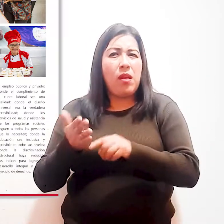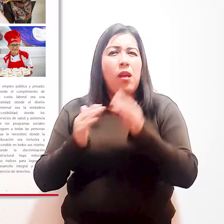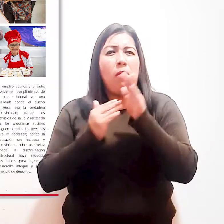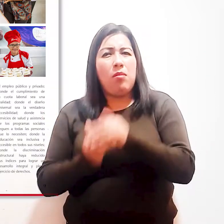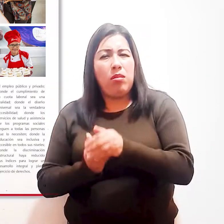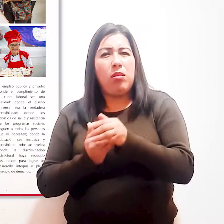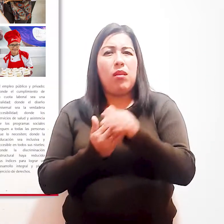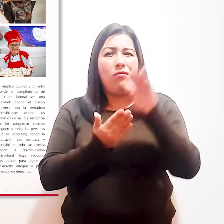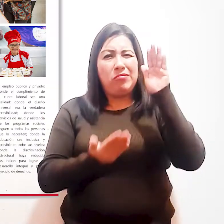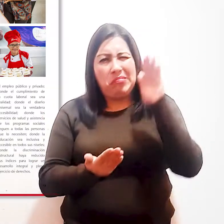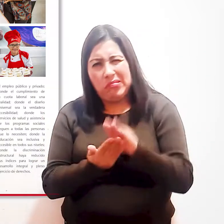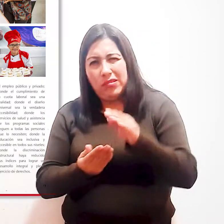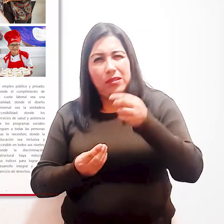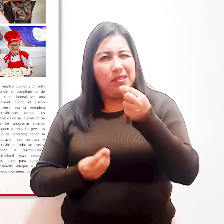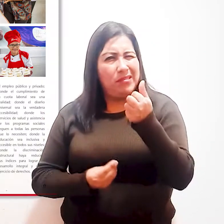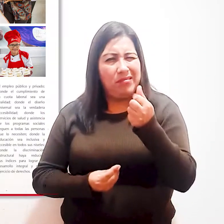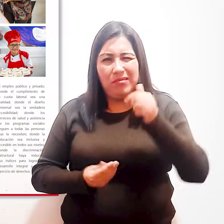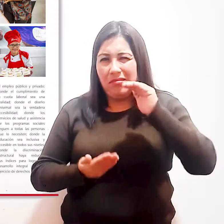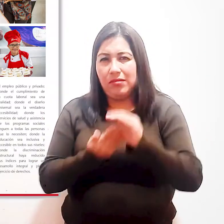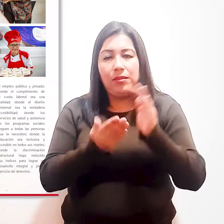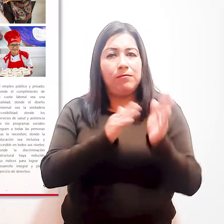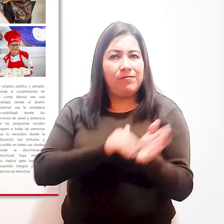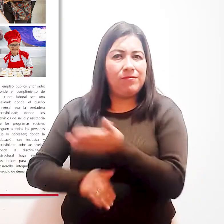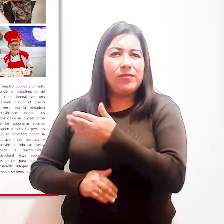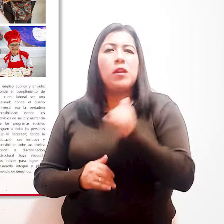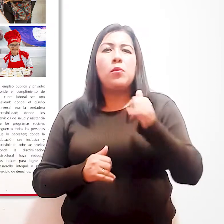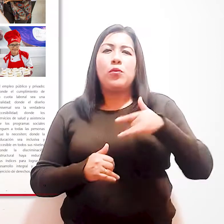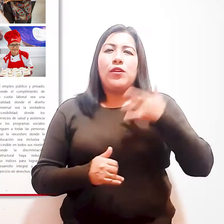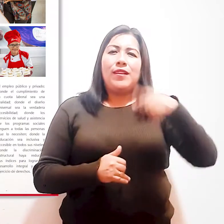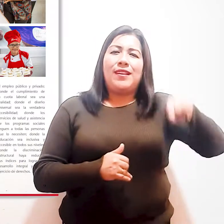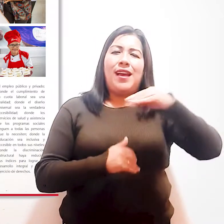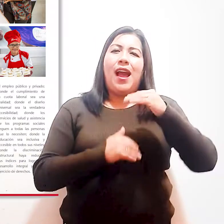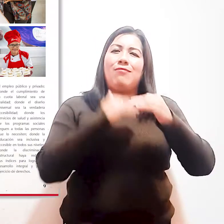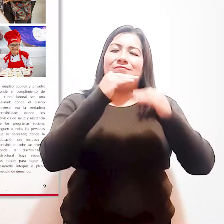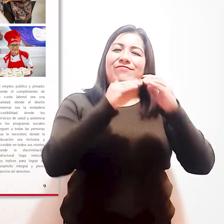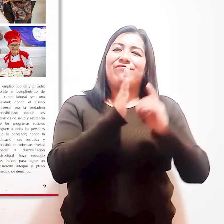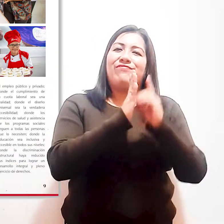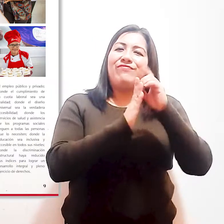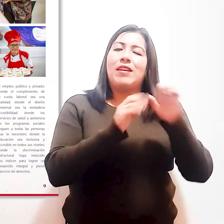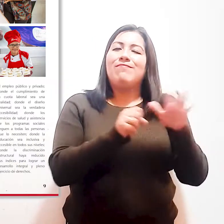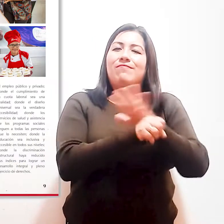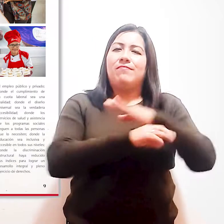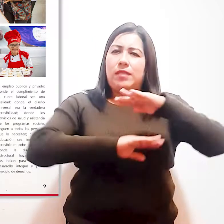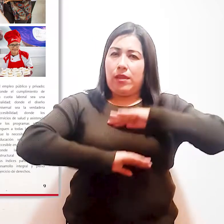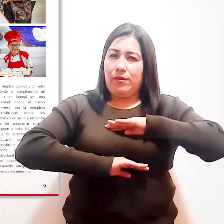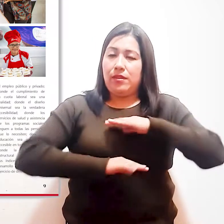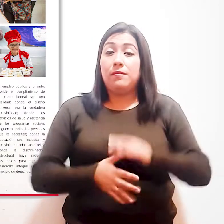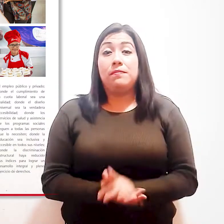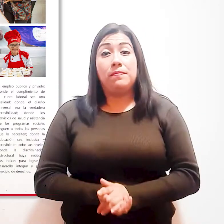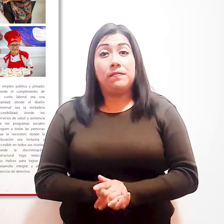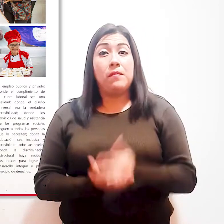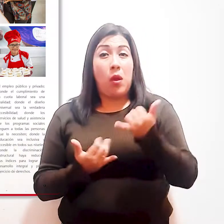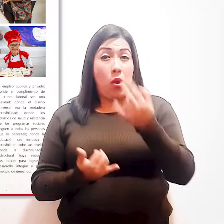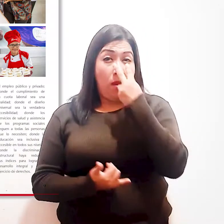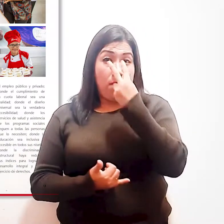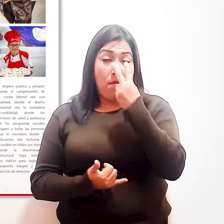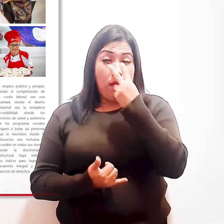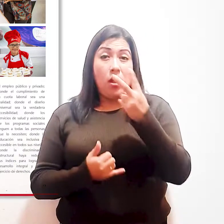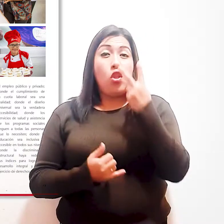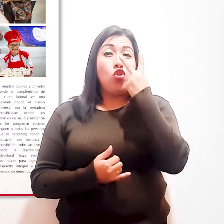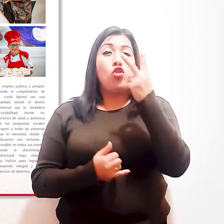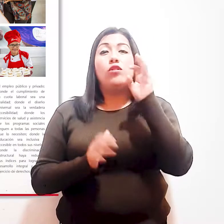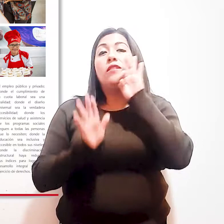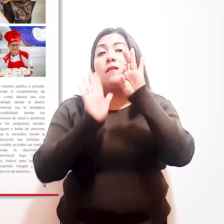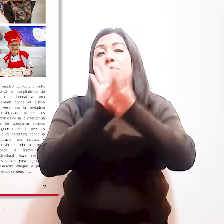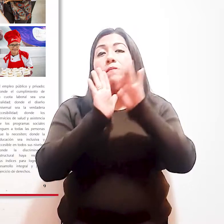haya reducido sus índices para lograr un desarrollo integral y pleno ejercicio de derechos. En el artículo podemos ver dos imágenes, en la